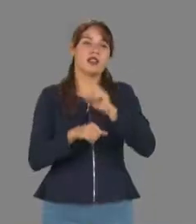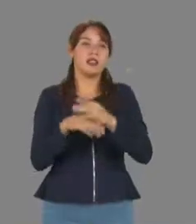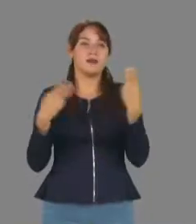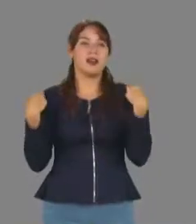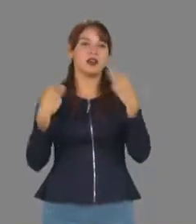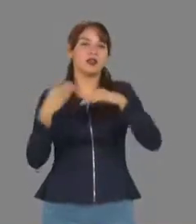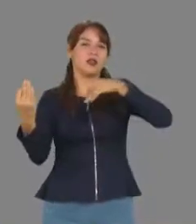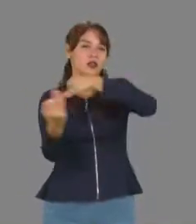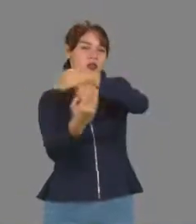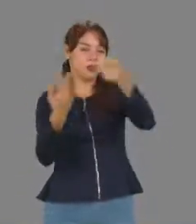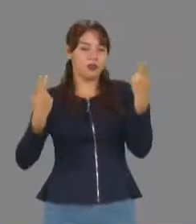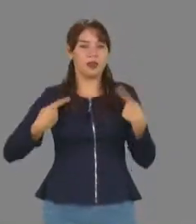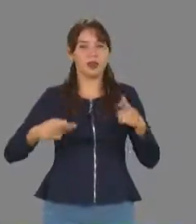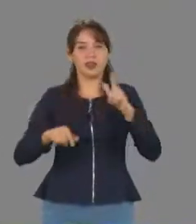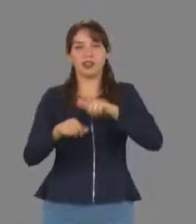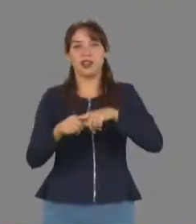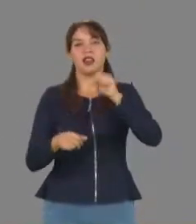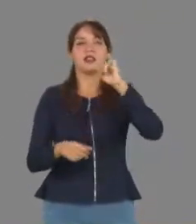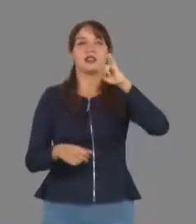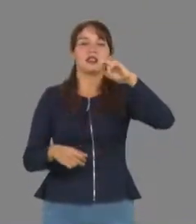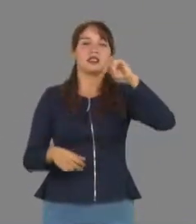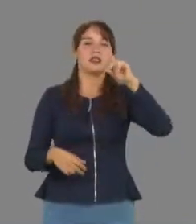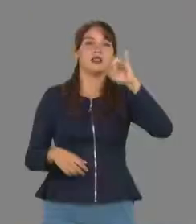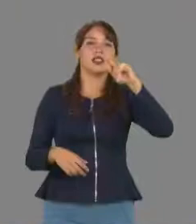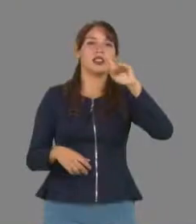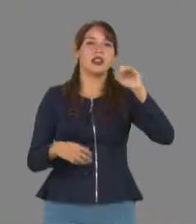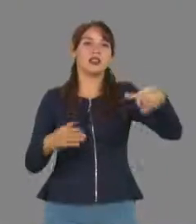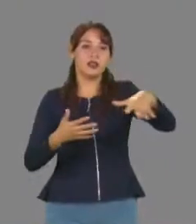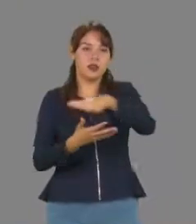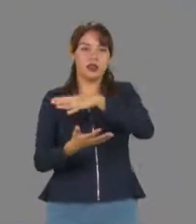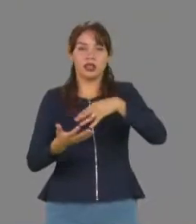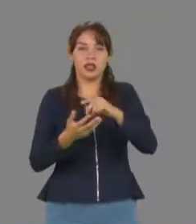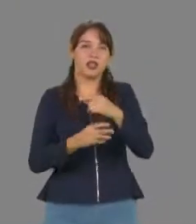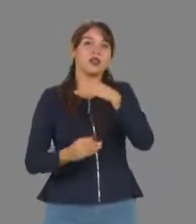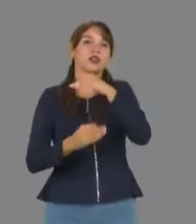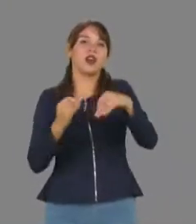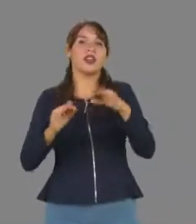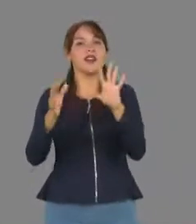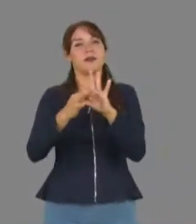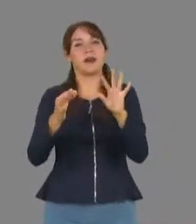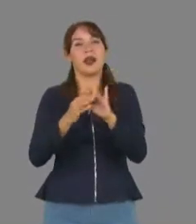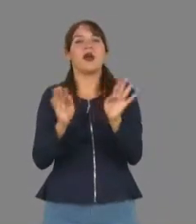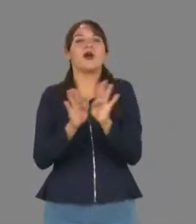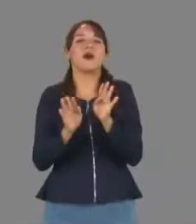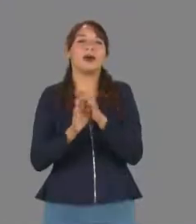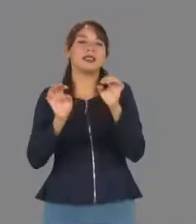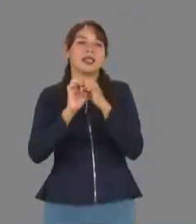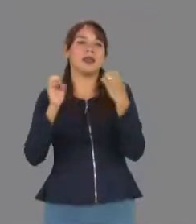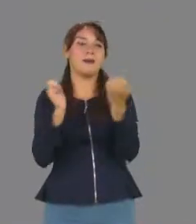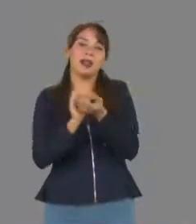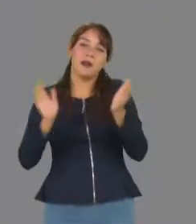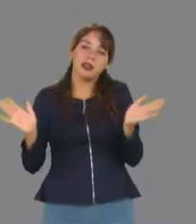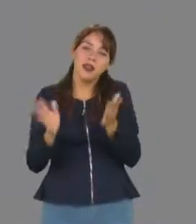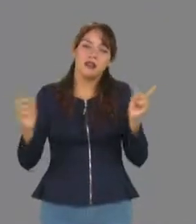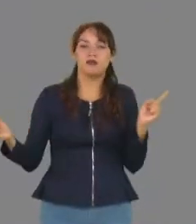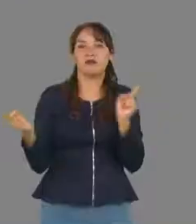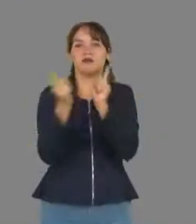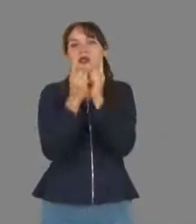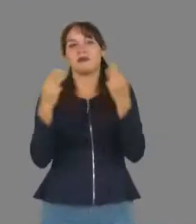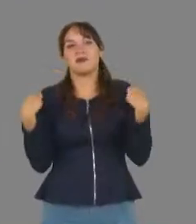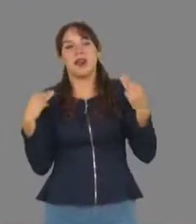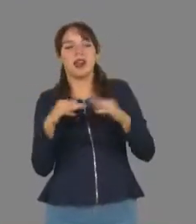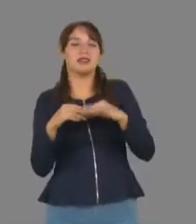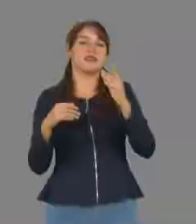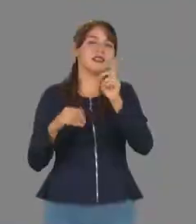catedráticos miembros del Sindicato Único de Trabajadores Académicos de la Universidad Autónoma de Tamaulipas, evento que acrecienta el acercamiento con el gremio.